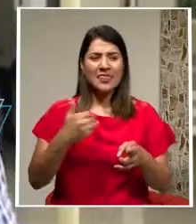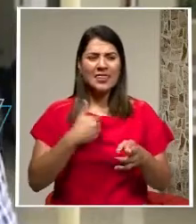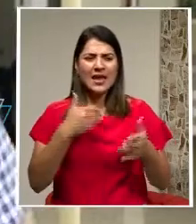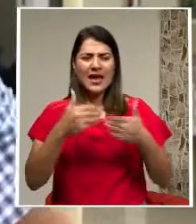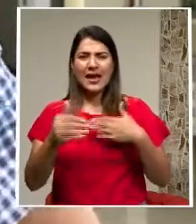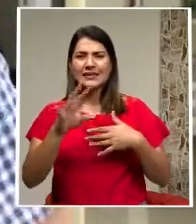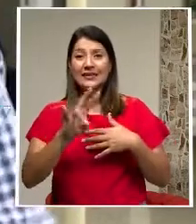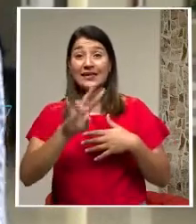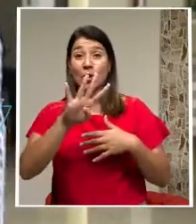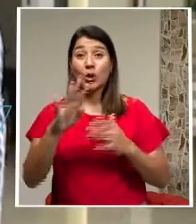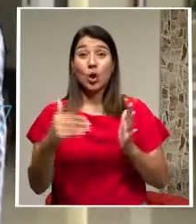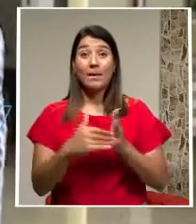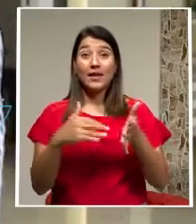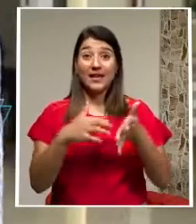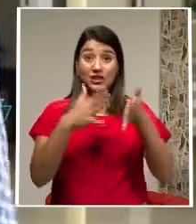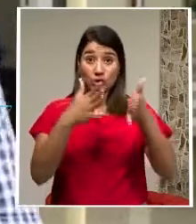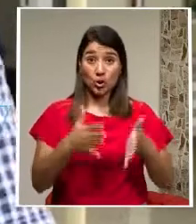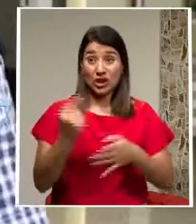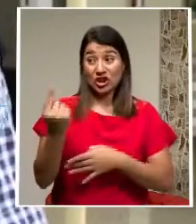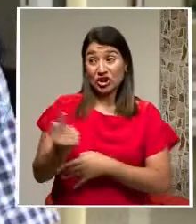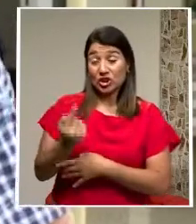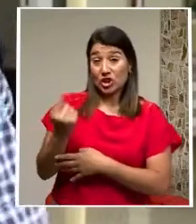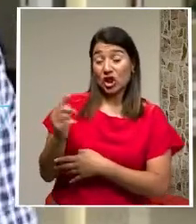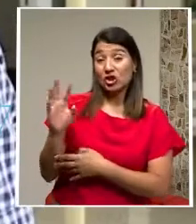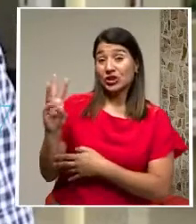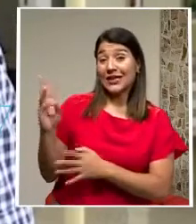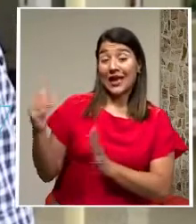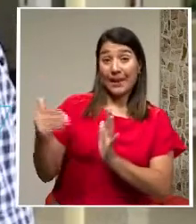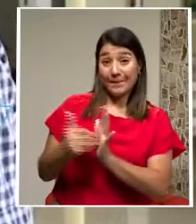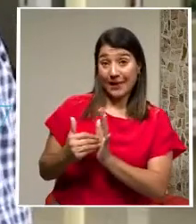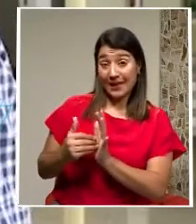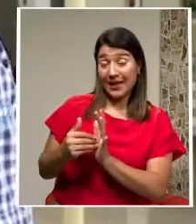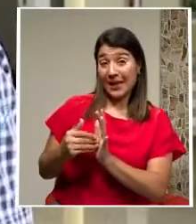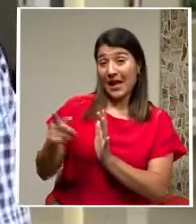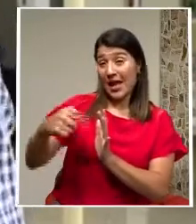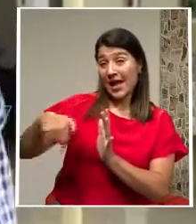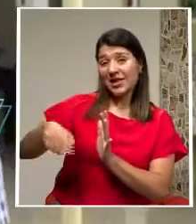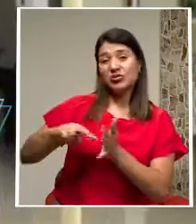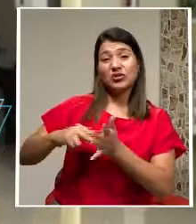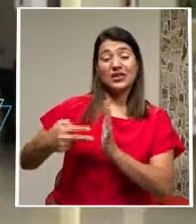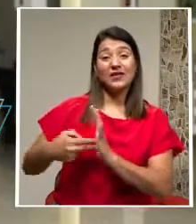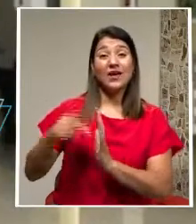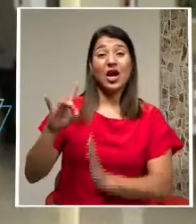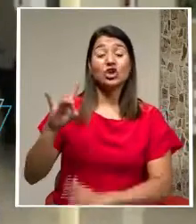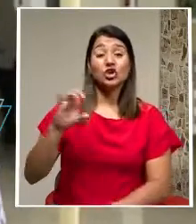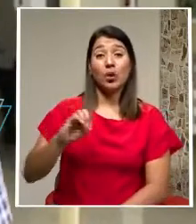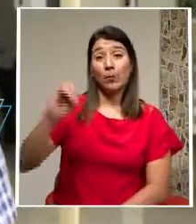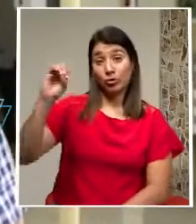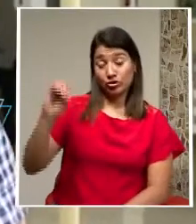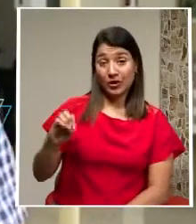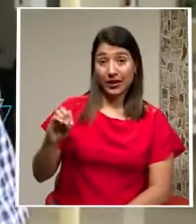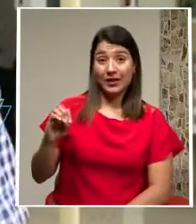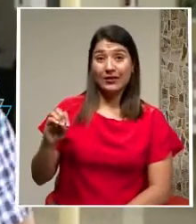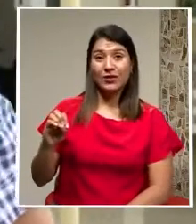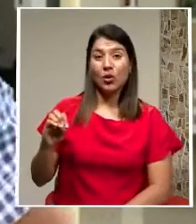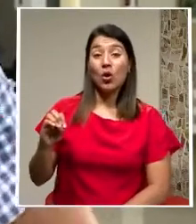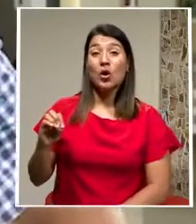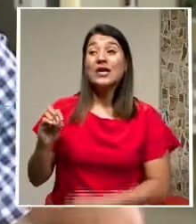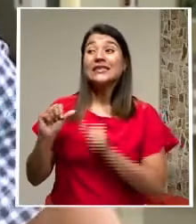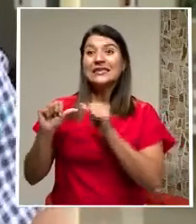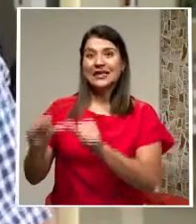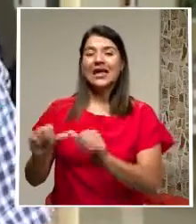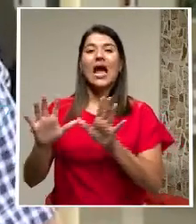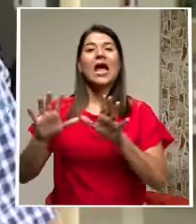mil Estudiantes Solamente hay 6 mil Que significa Prácticamente Un 8% En virtualidad